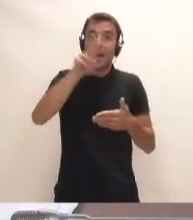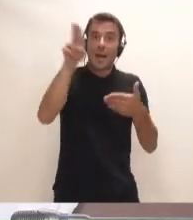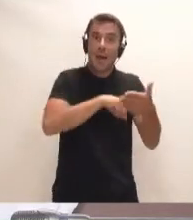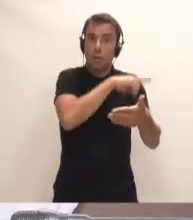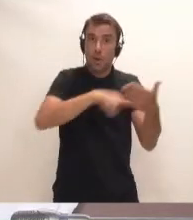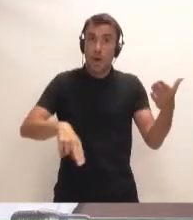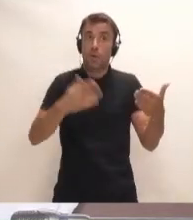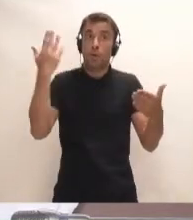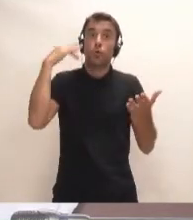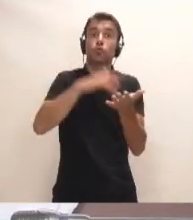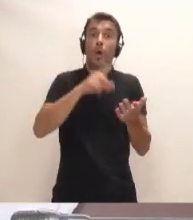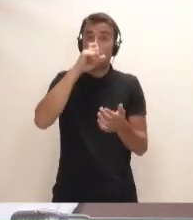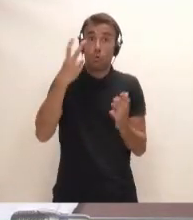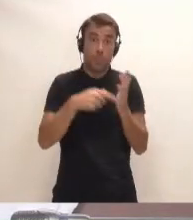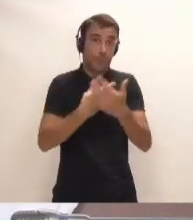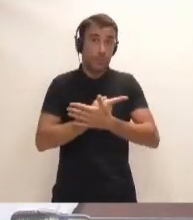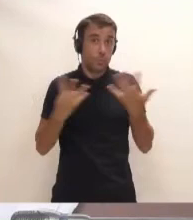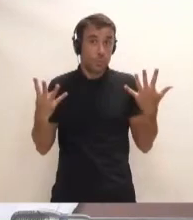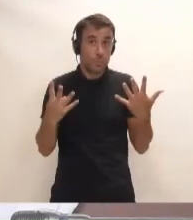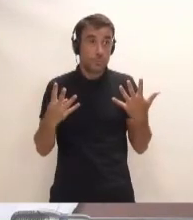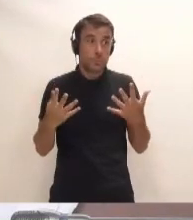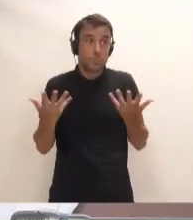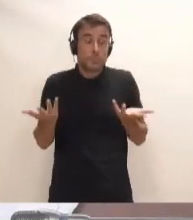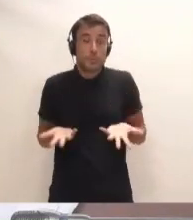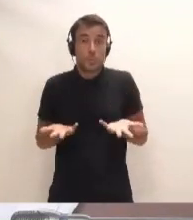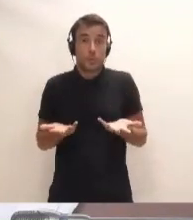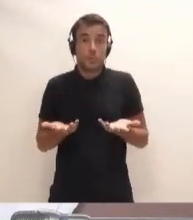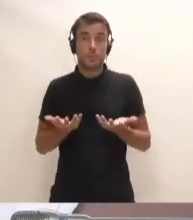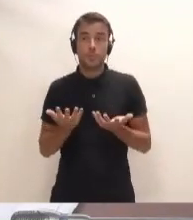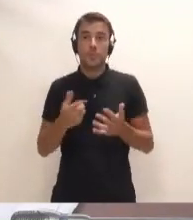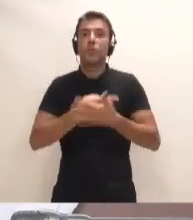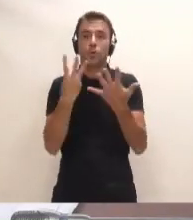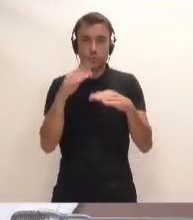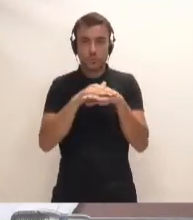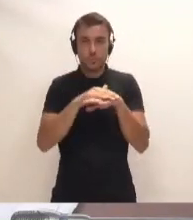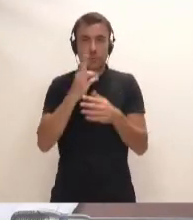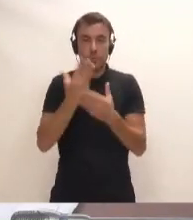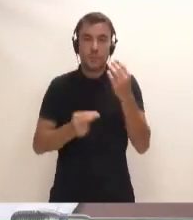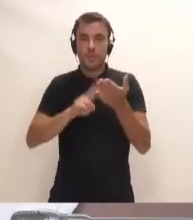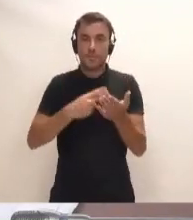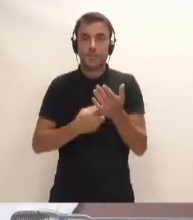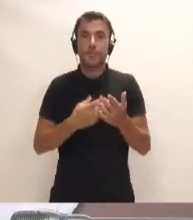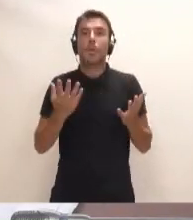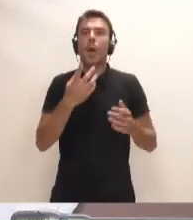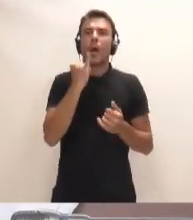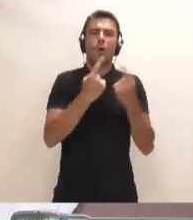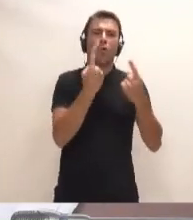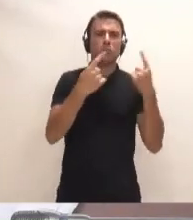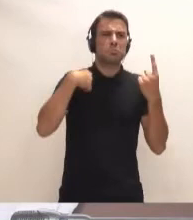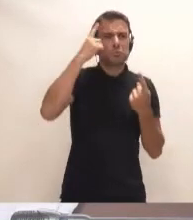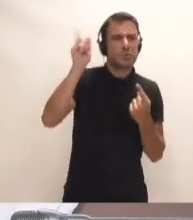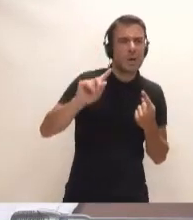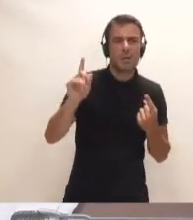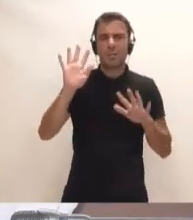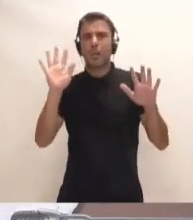según él, desde el 2018. Con lo cual, aquí son muchas cosas que se desconocen, que no se saben, pero no, es el